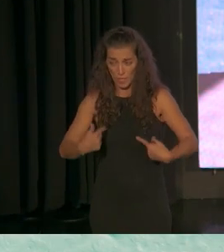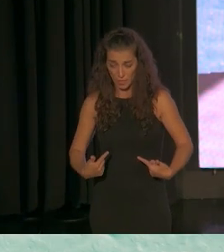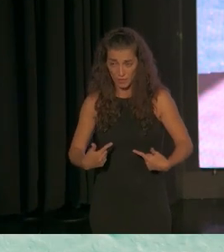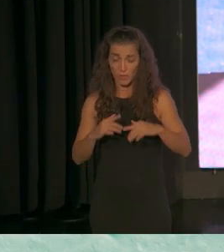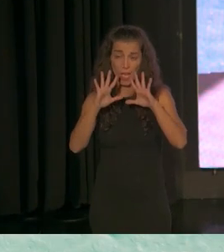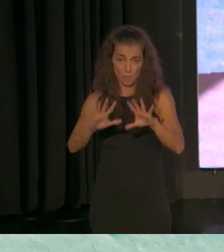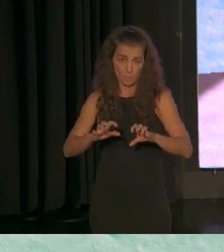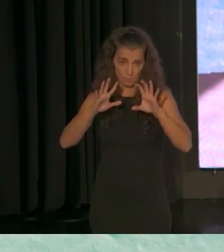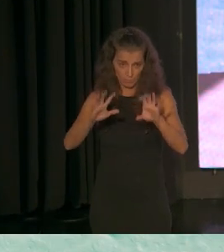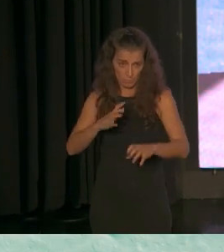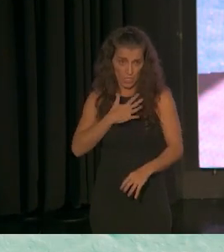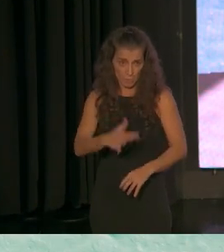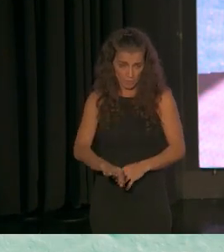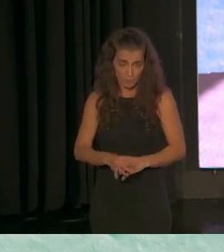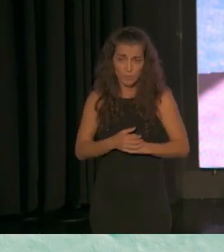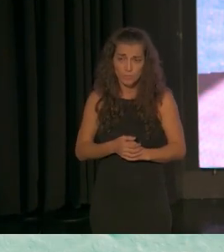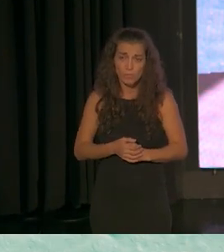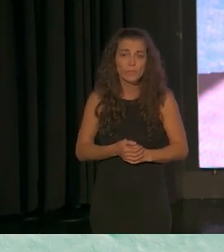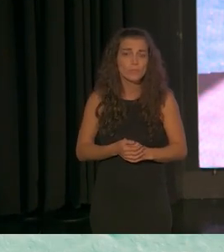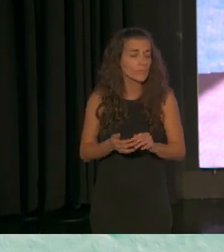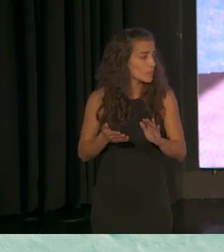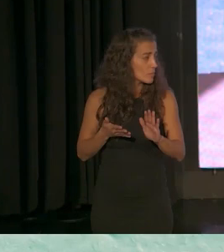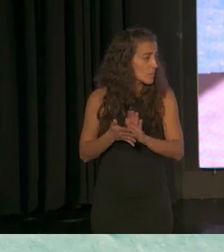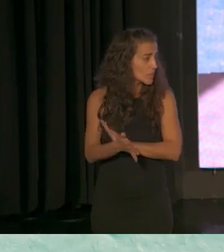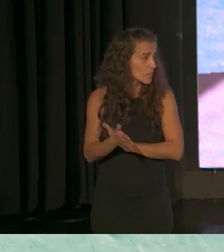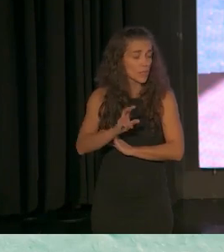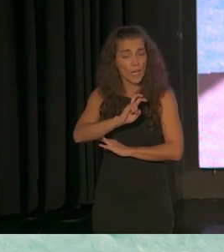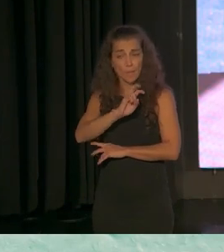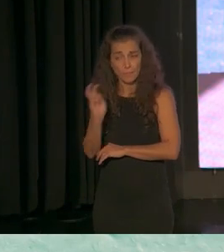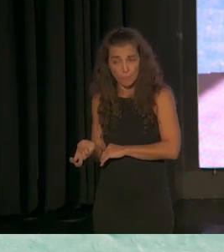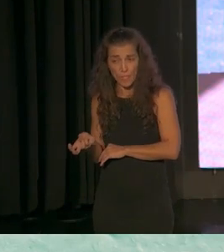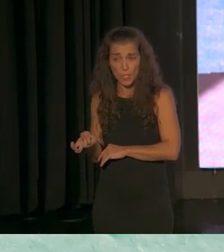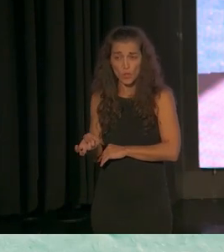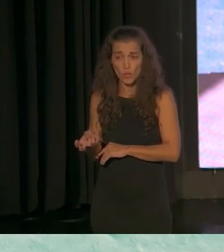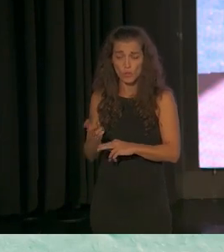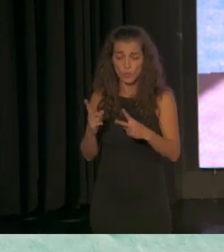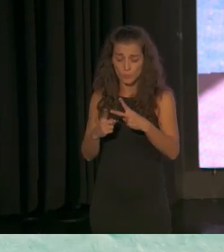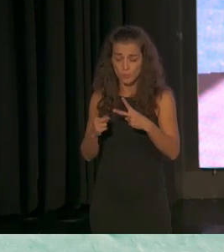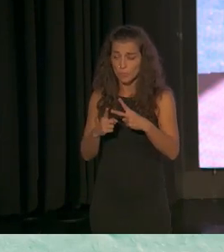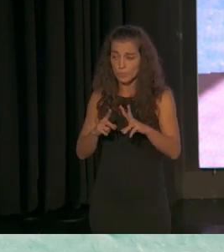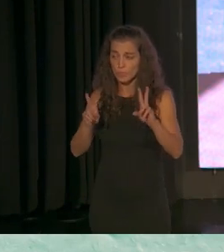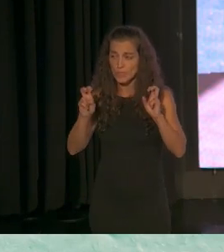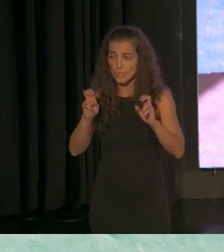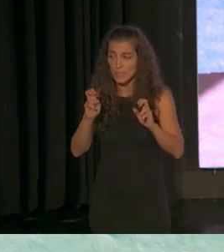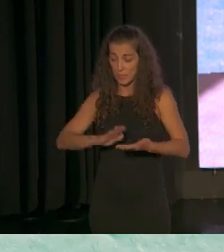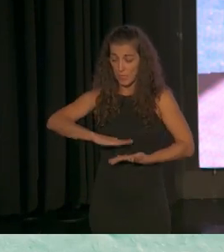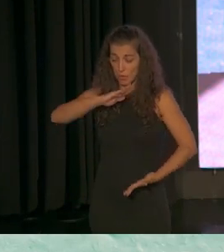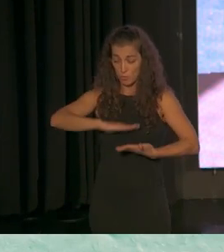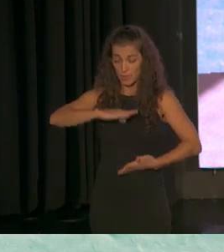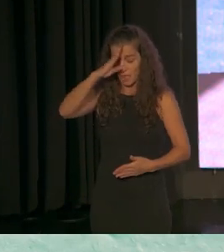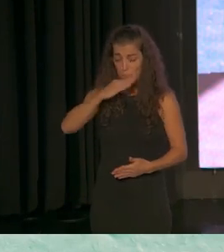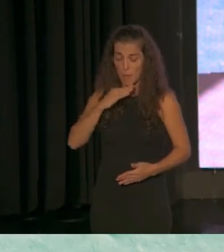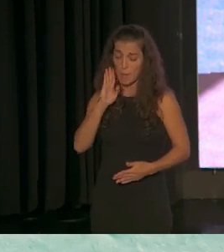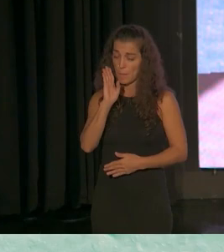aprende podemos aprender y por otro lado la consecuencia de la competencia aparental